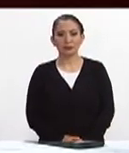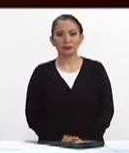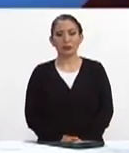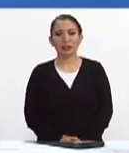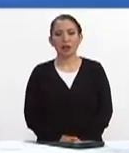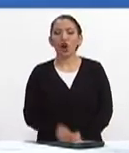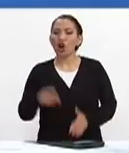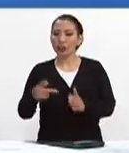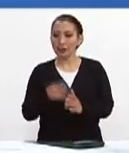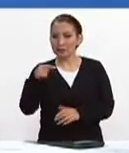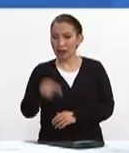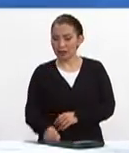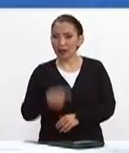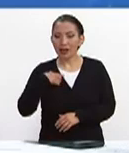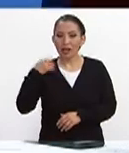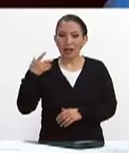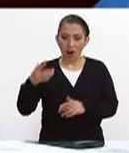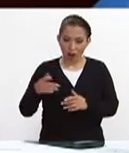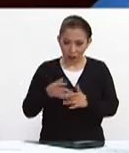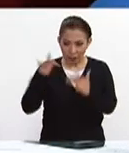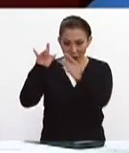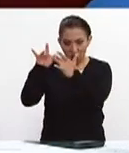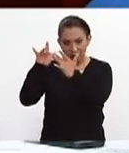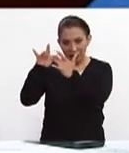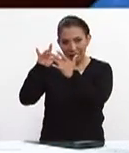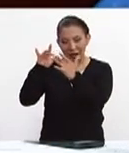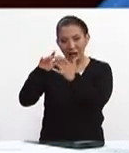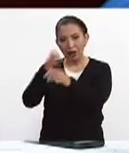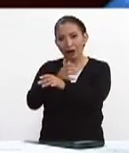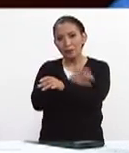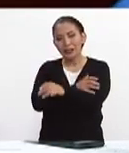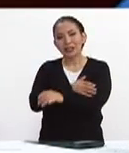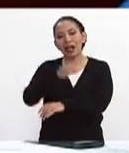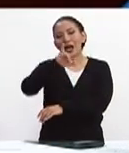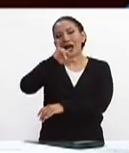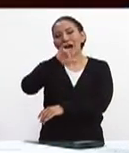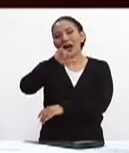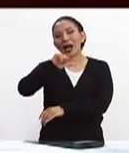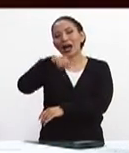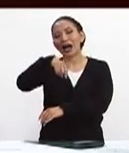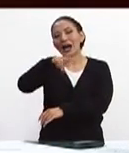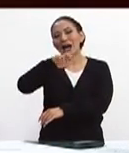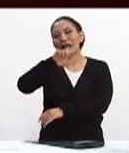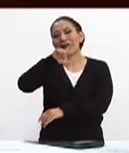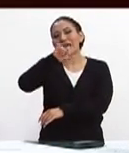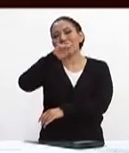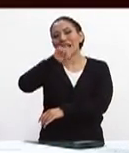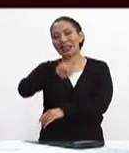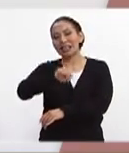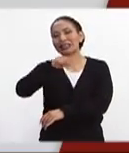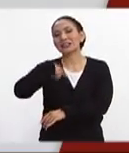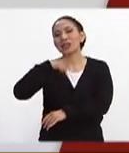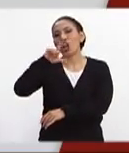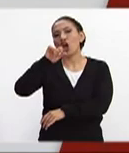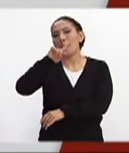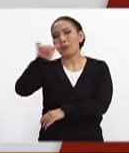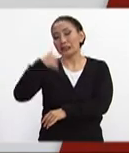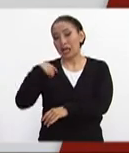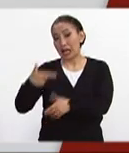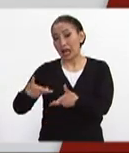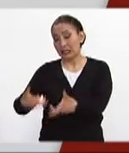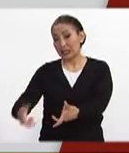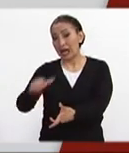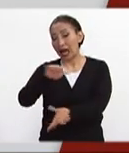estamos de vuelta y regresamos en contacto con nuestra reportera Jacqueline López quien se encuentra en la calle de Álvaro Obregón número